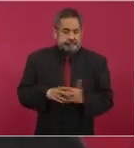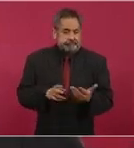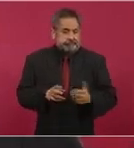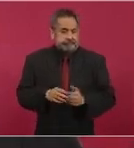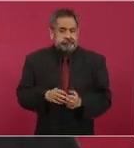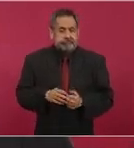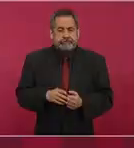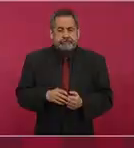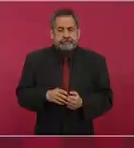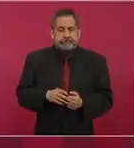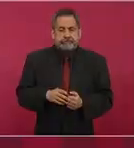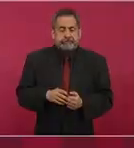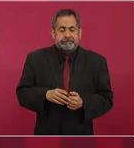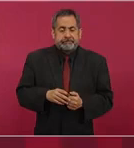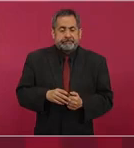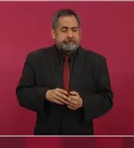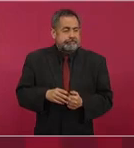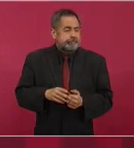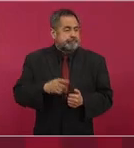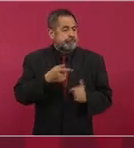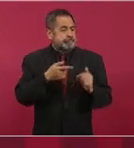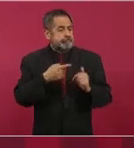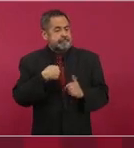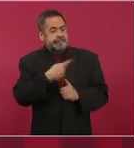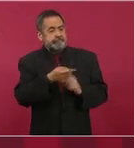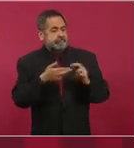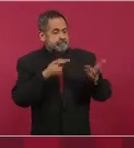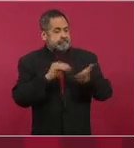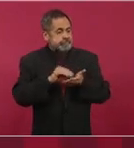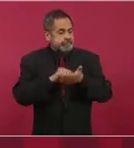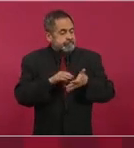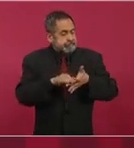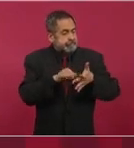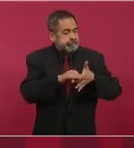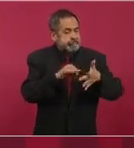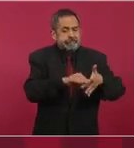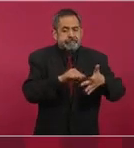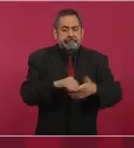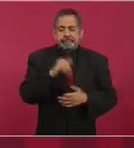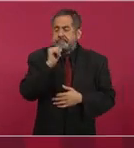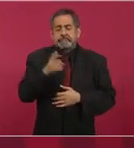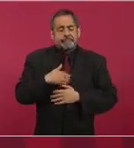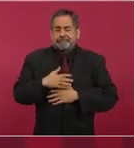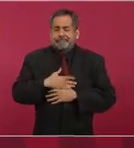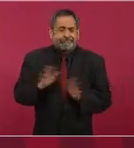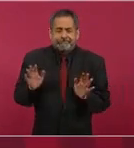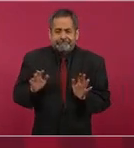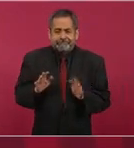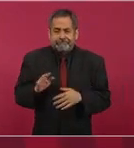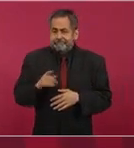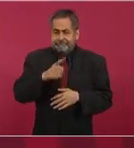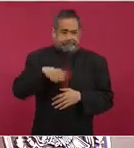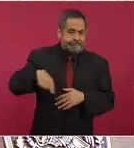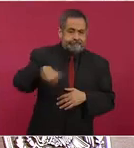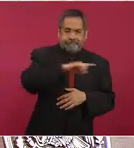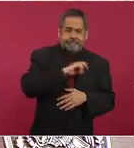relación permanente, porque ellos saben